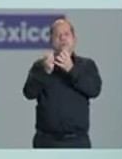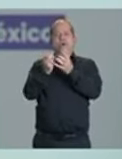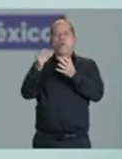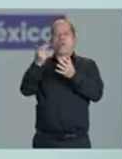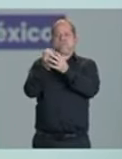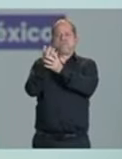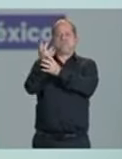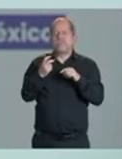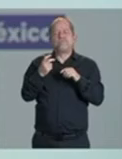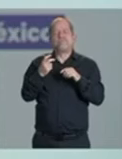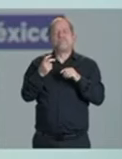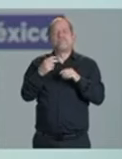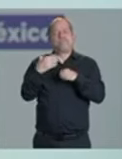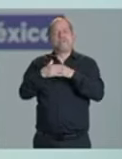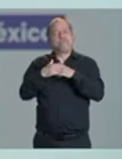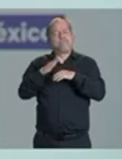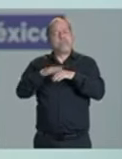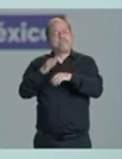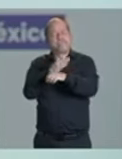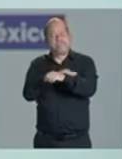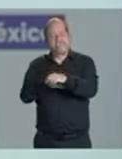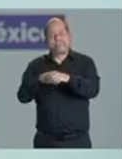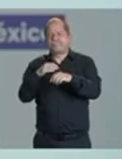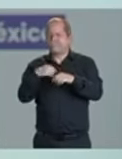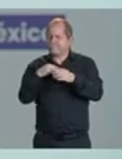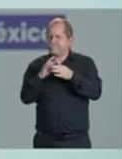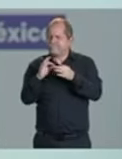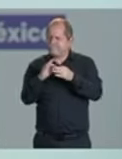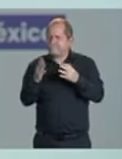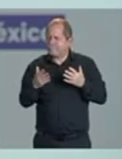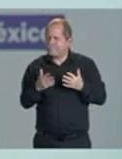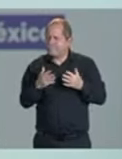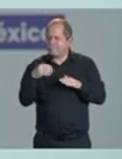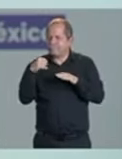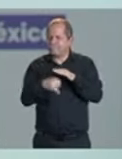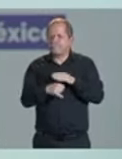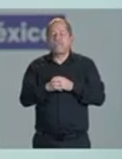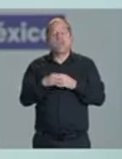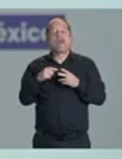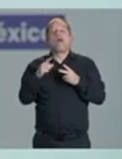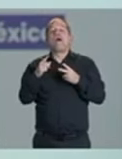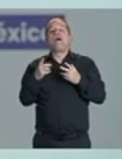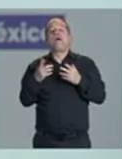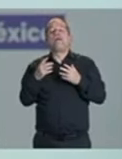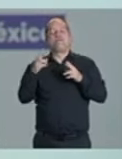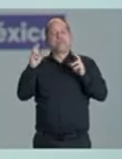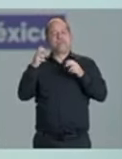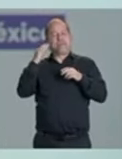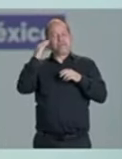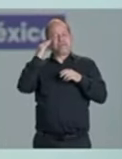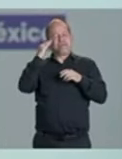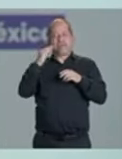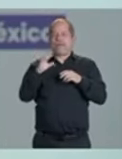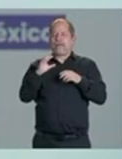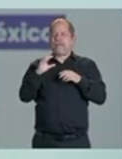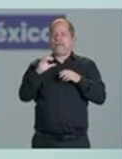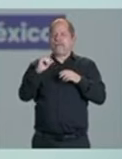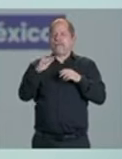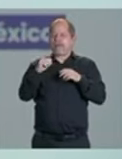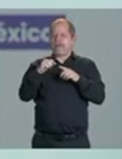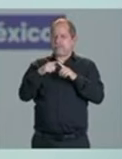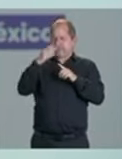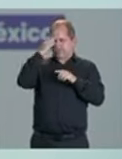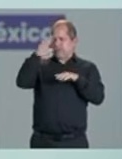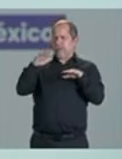provocan el cambio climático. Y por otro lado, la adaptación al cambio climático, que es parte de lo que ya se está trabajando y que ahora